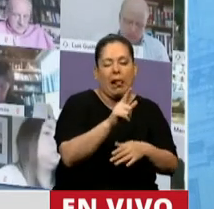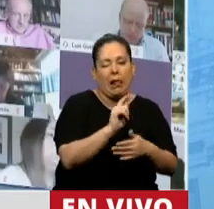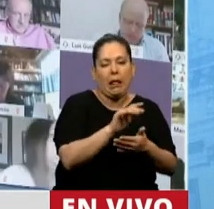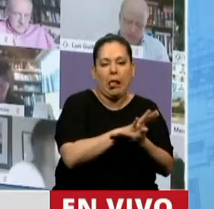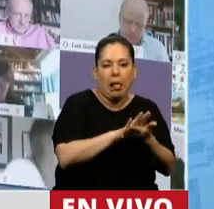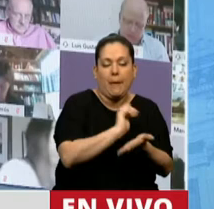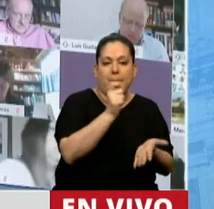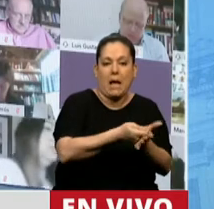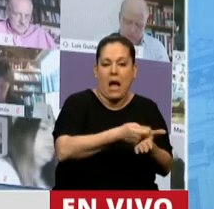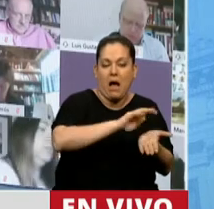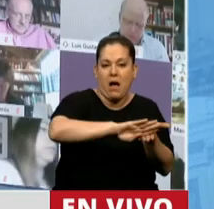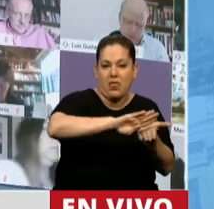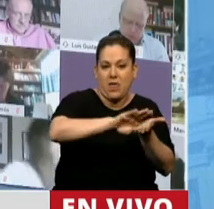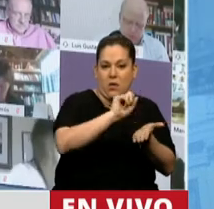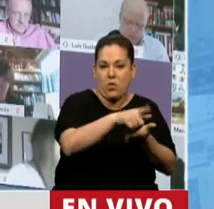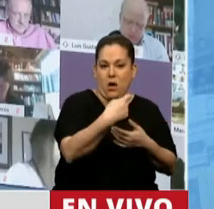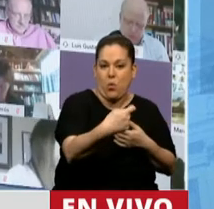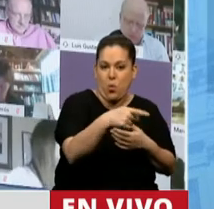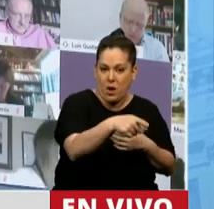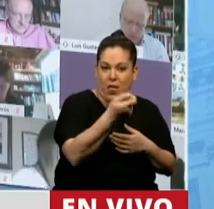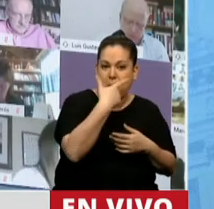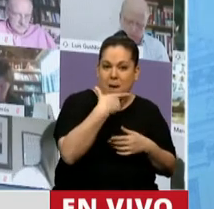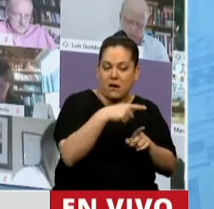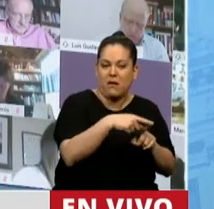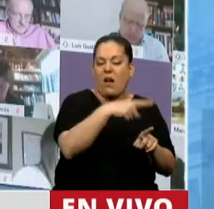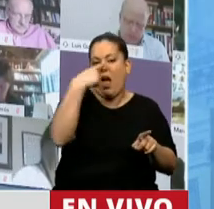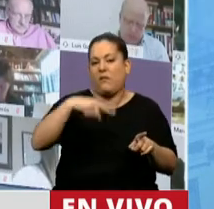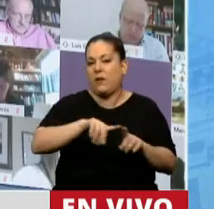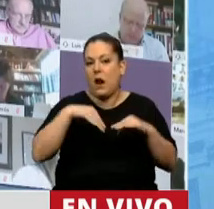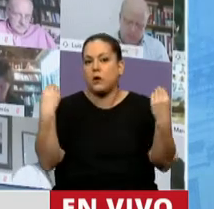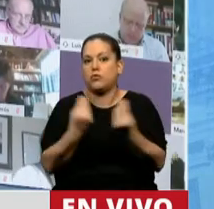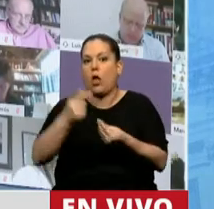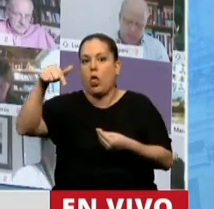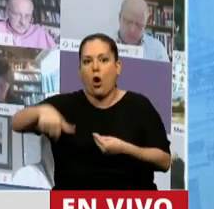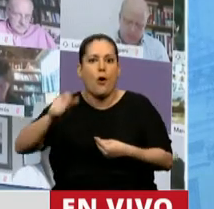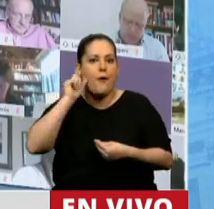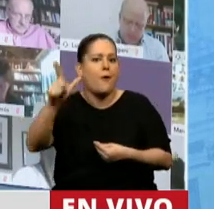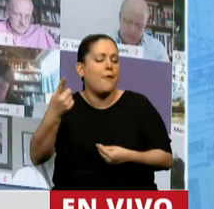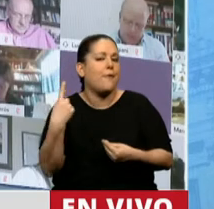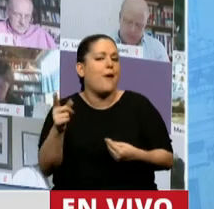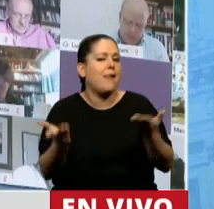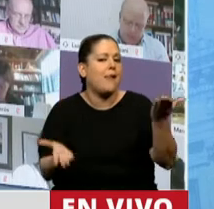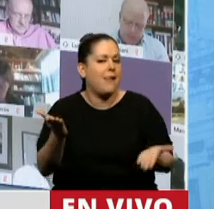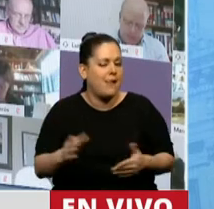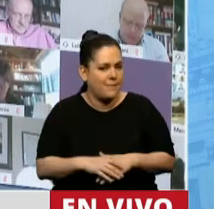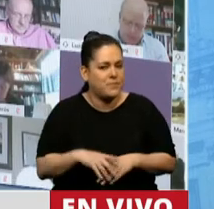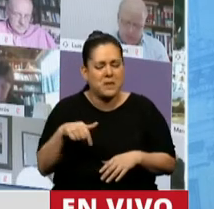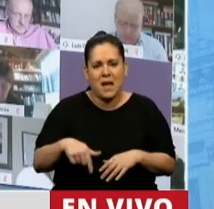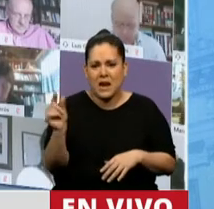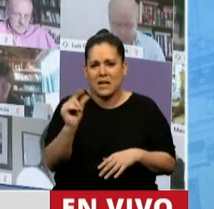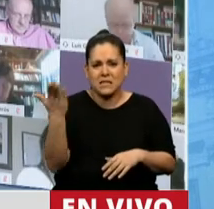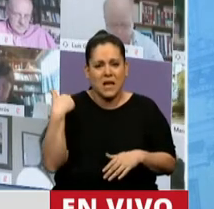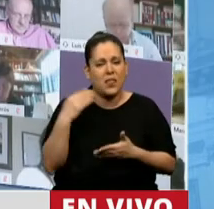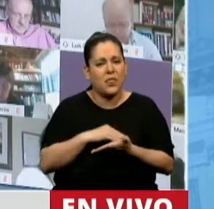propuesto por Macri con los resultados efectivos que alcanzaron. Fíjense, lo decía recién una diputada,